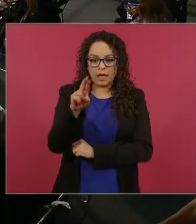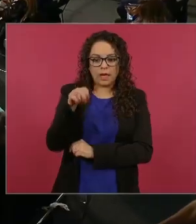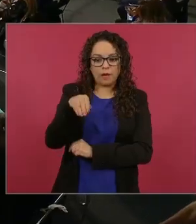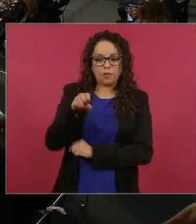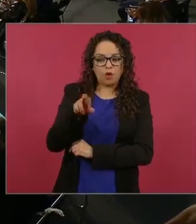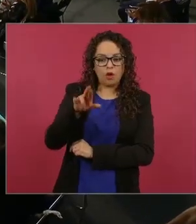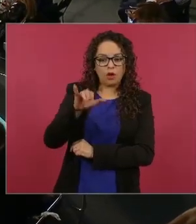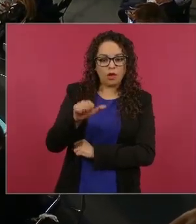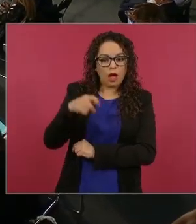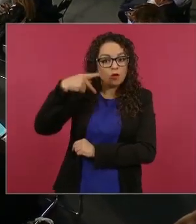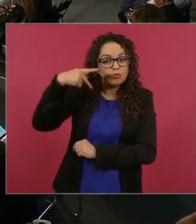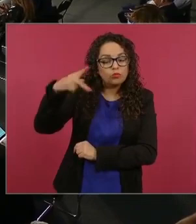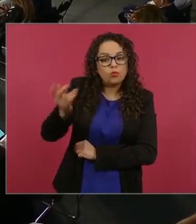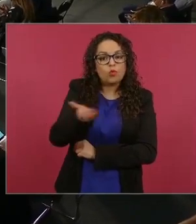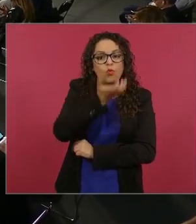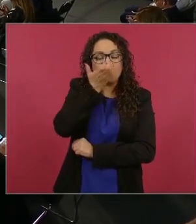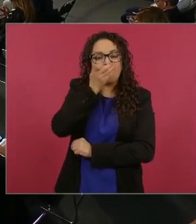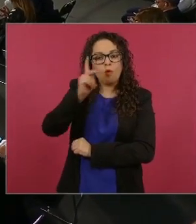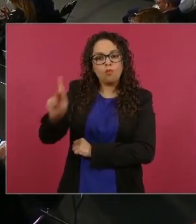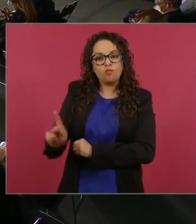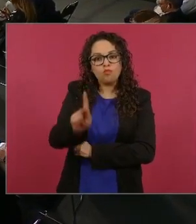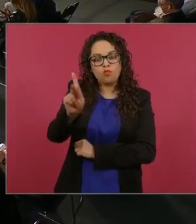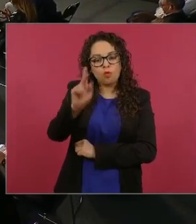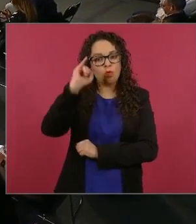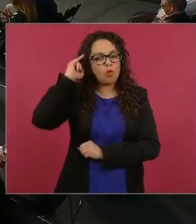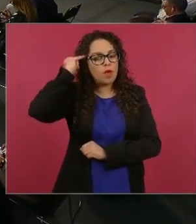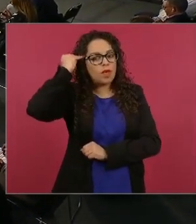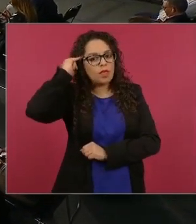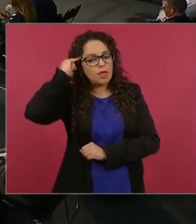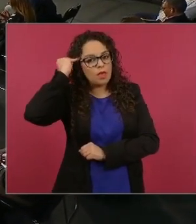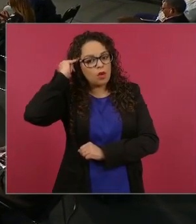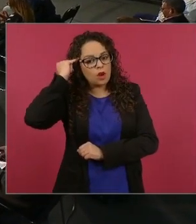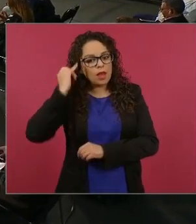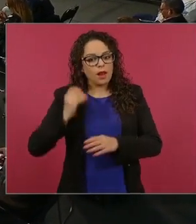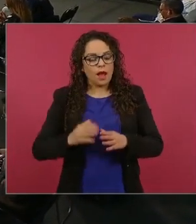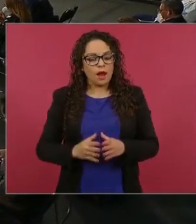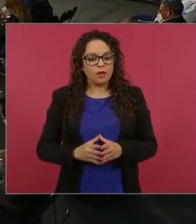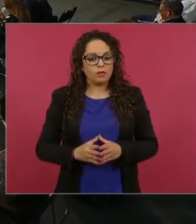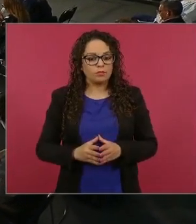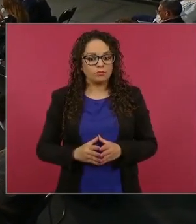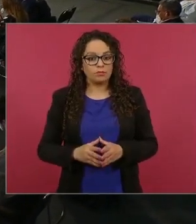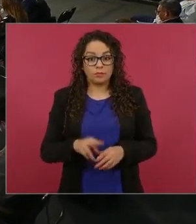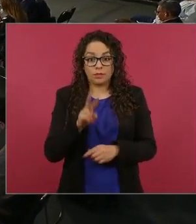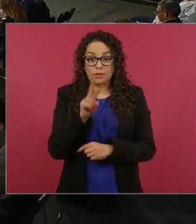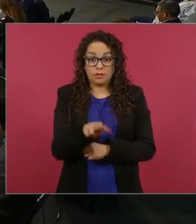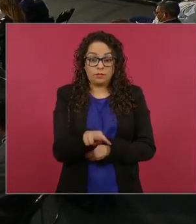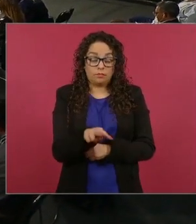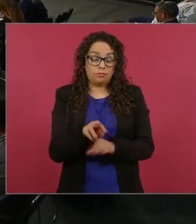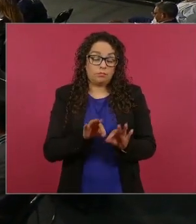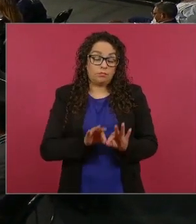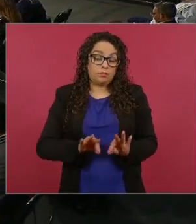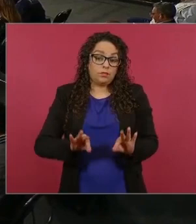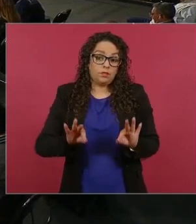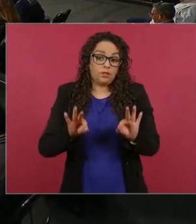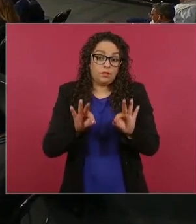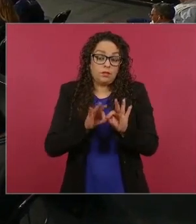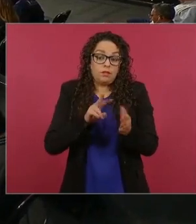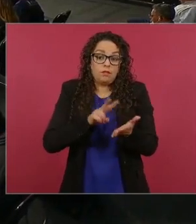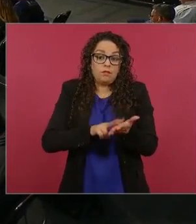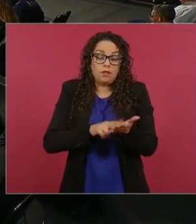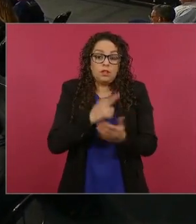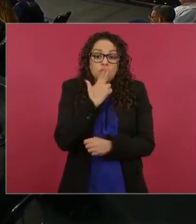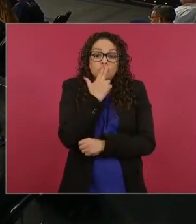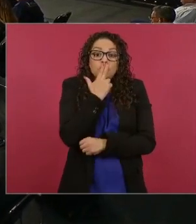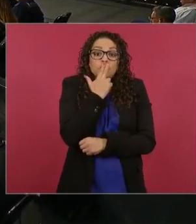es lo más íntimo de nuestro país. Las culturas